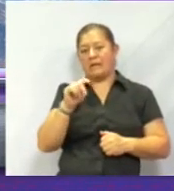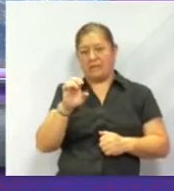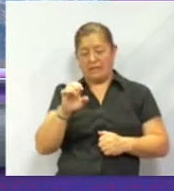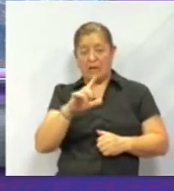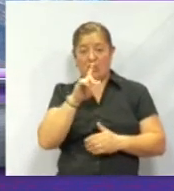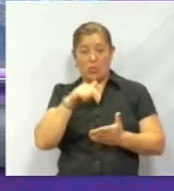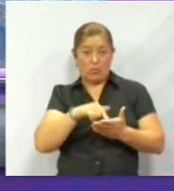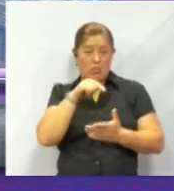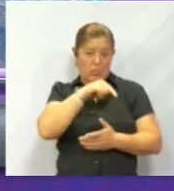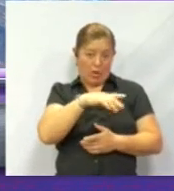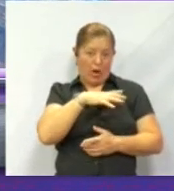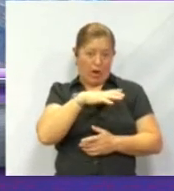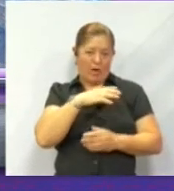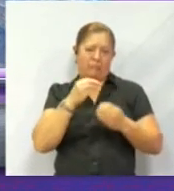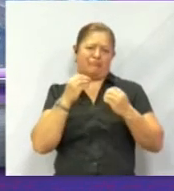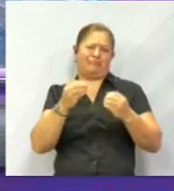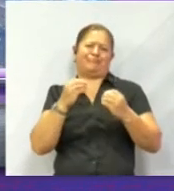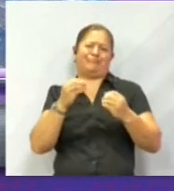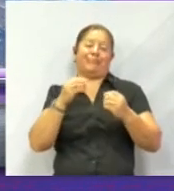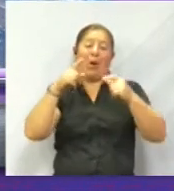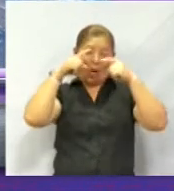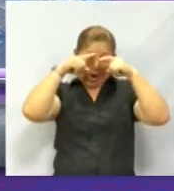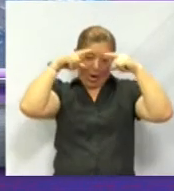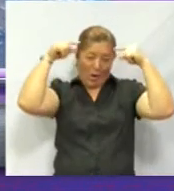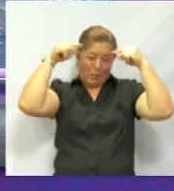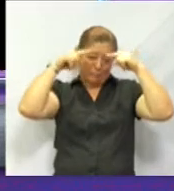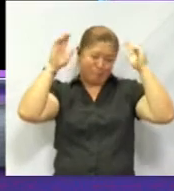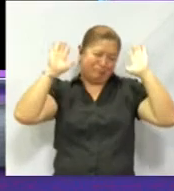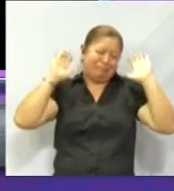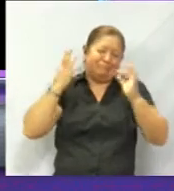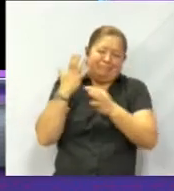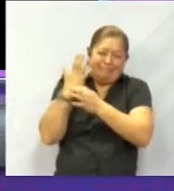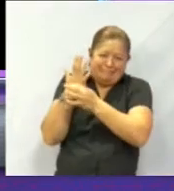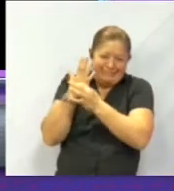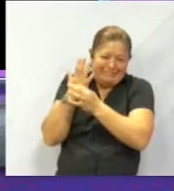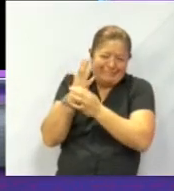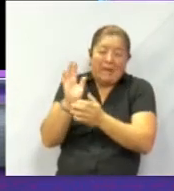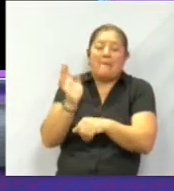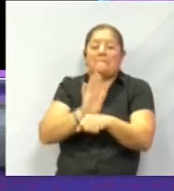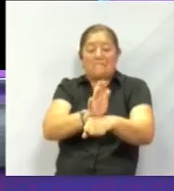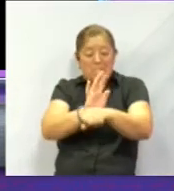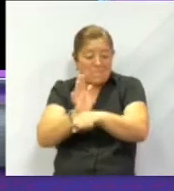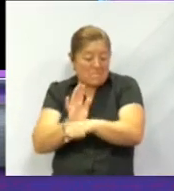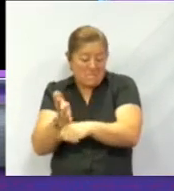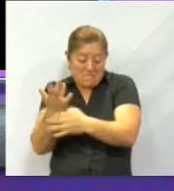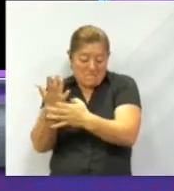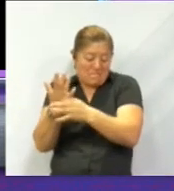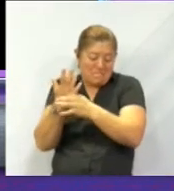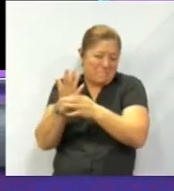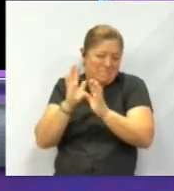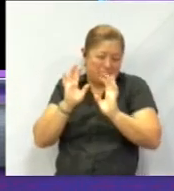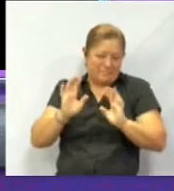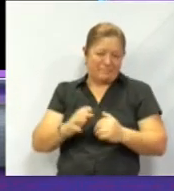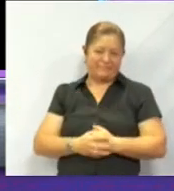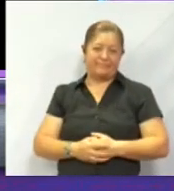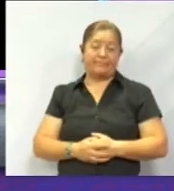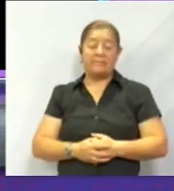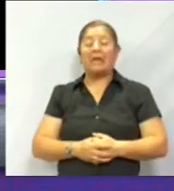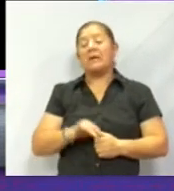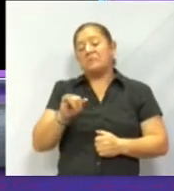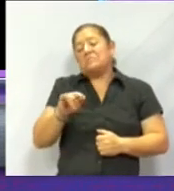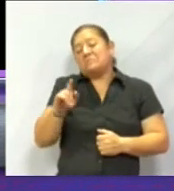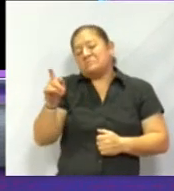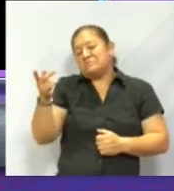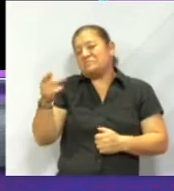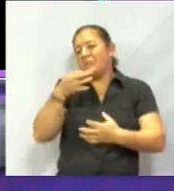donde dicen, pues, que hay muchos extraterrestres, mucha literatura se ha escrito sobre eso, películas, ¿no es así? Es correcto, así es, Viri.